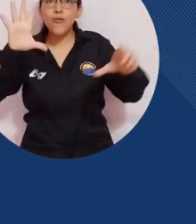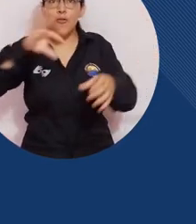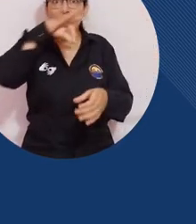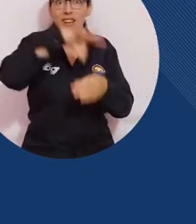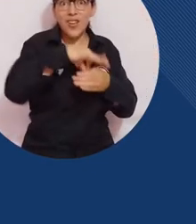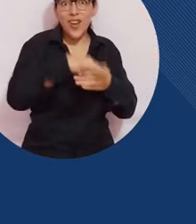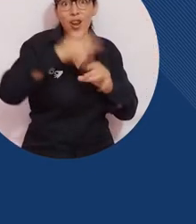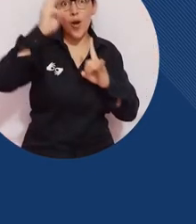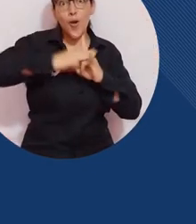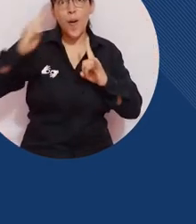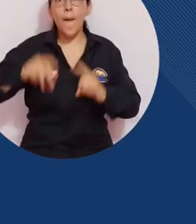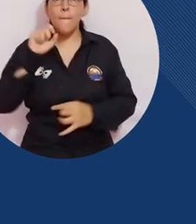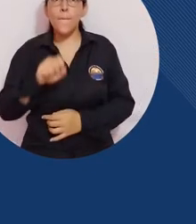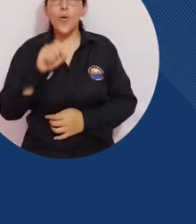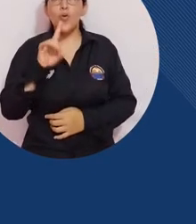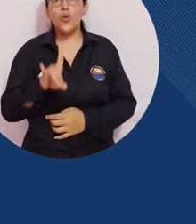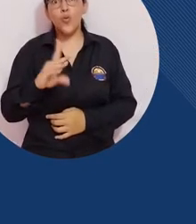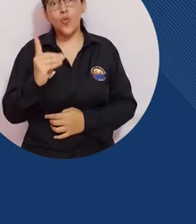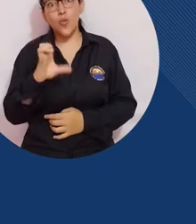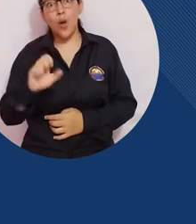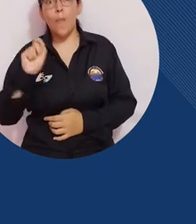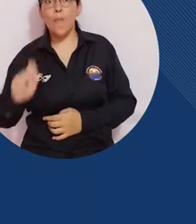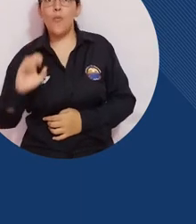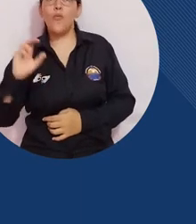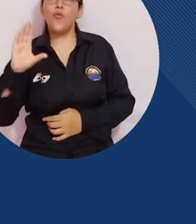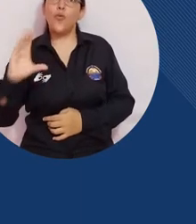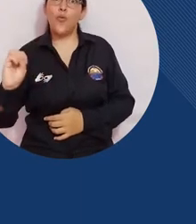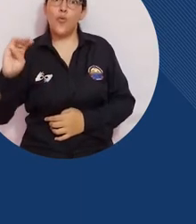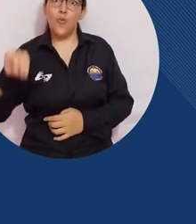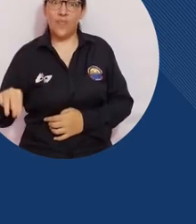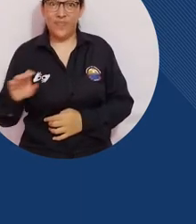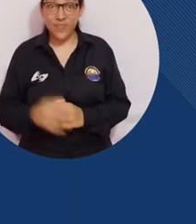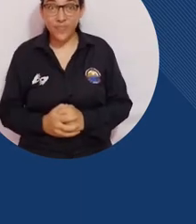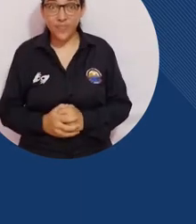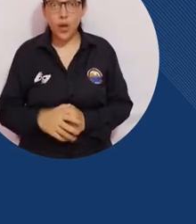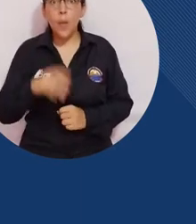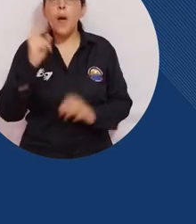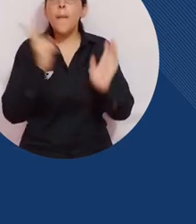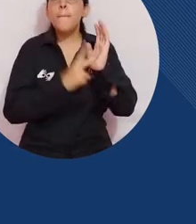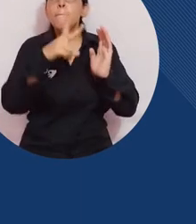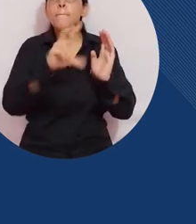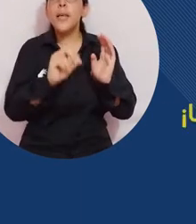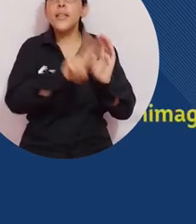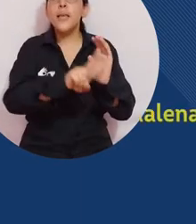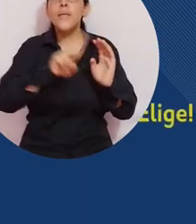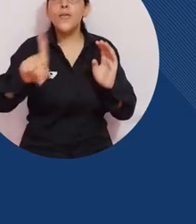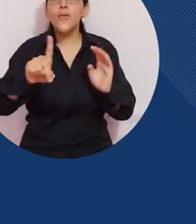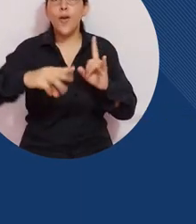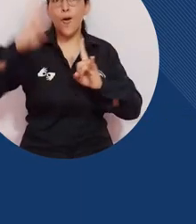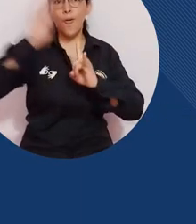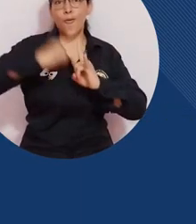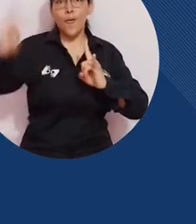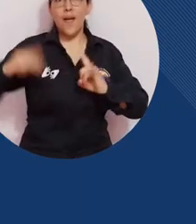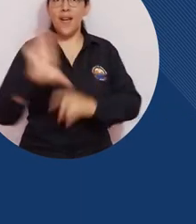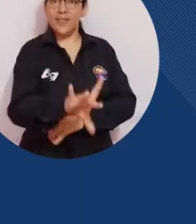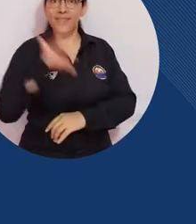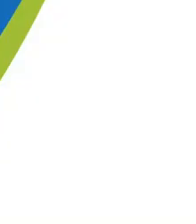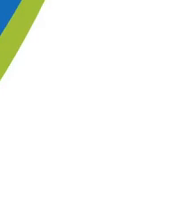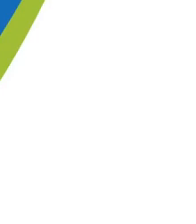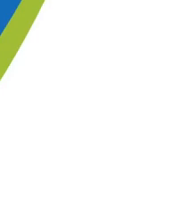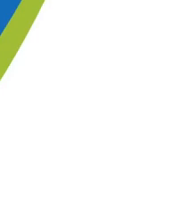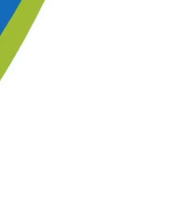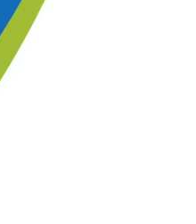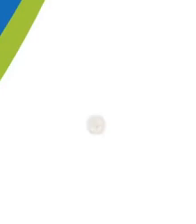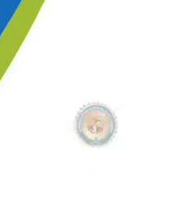eleccionesunimagdalena.udea.edu.co porque en el 2021 Unimagdalena